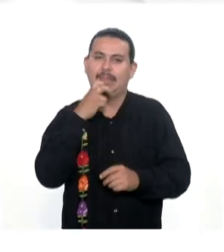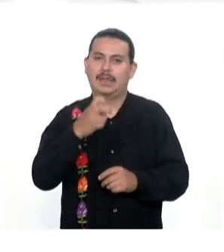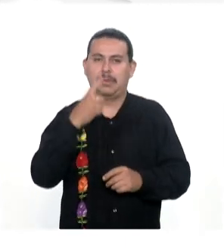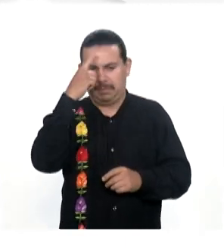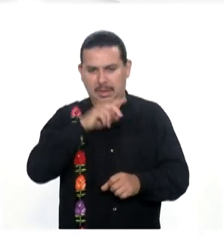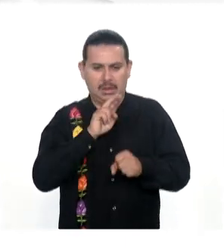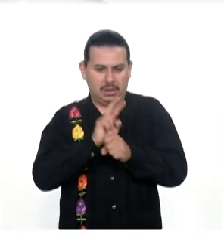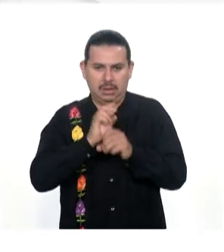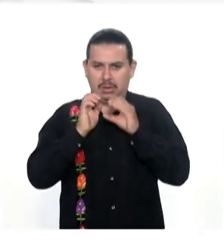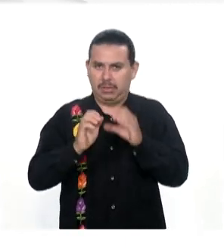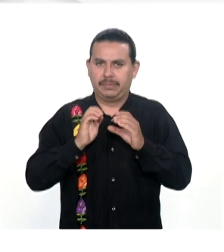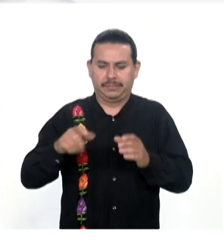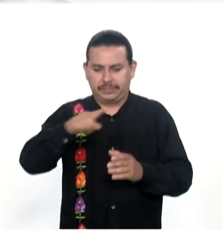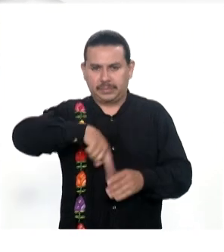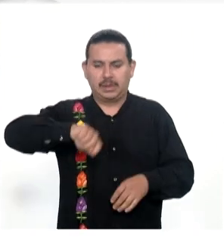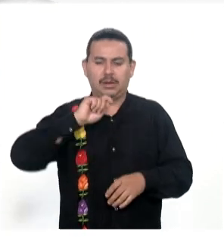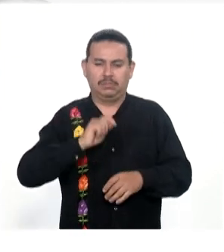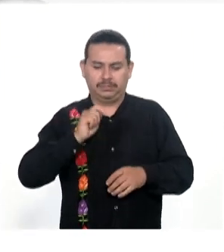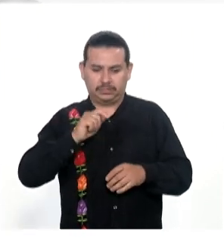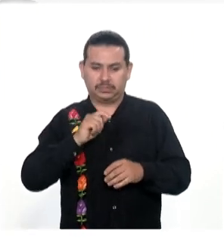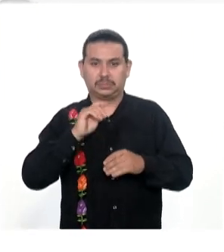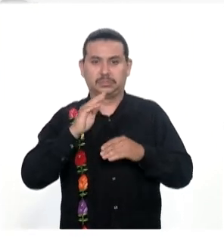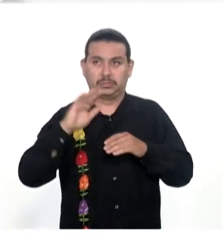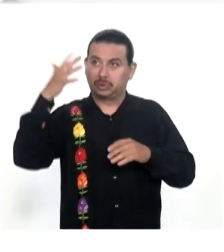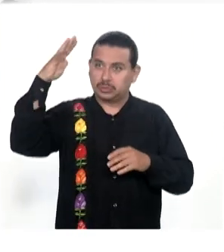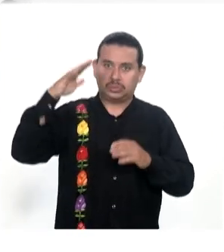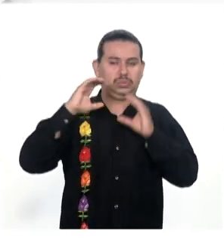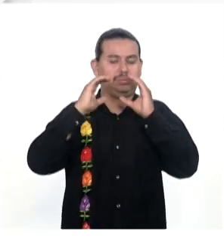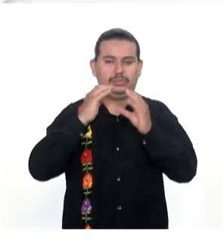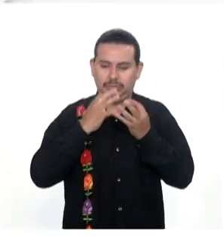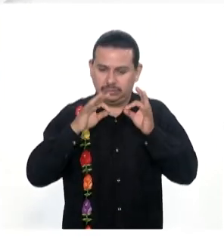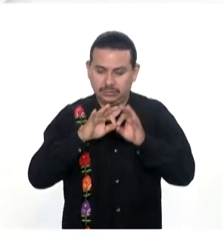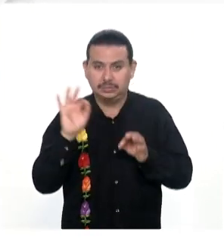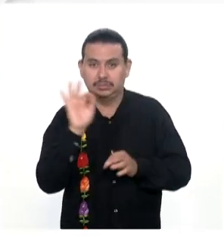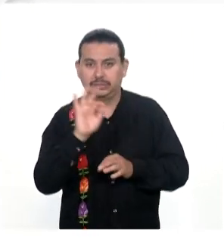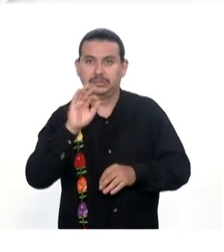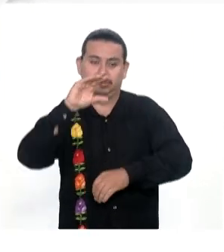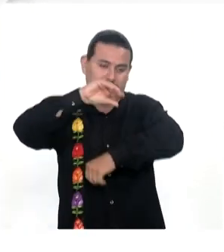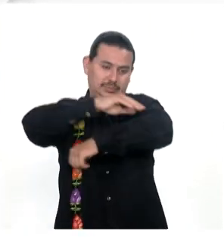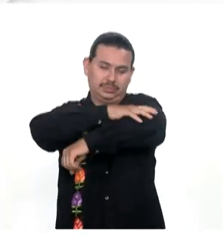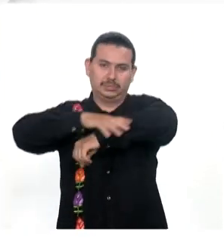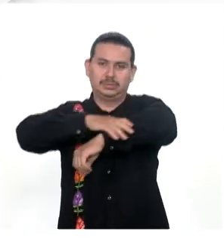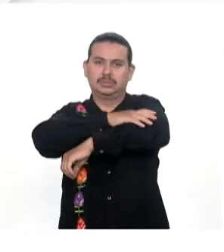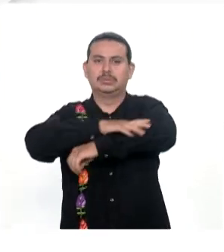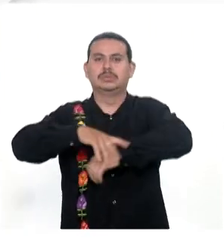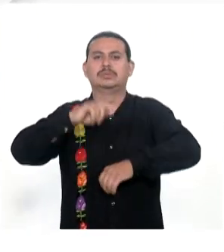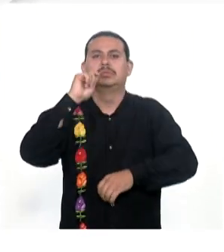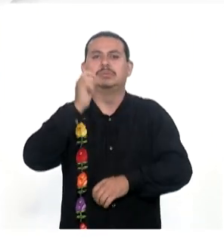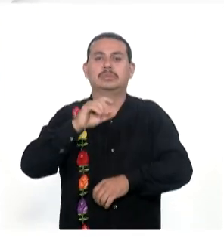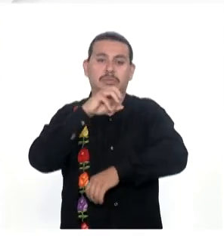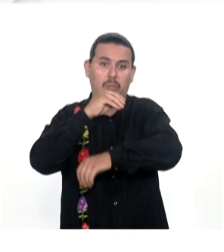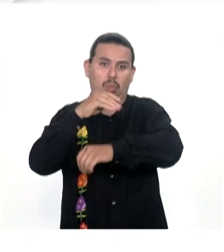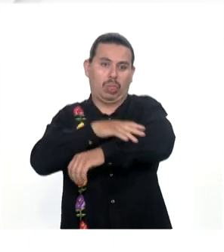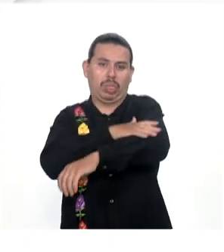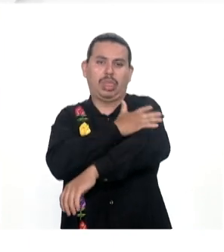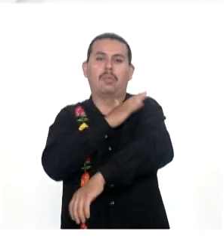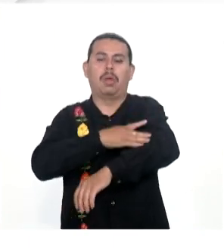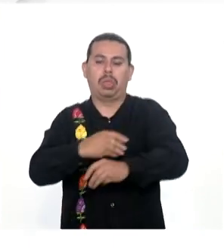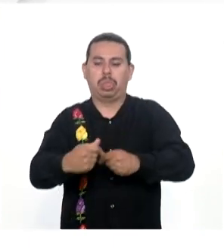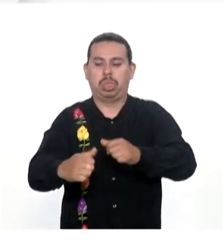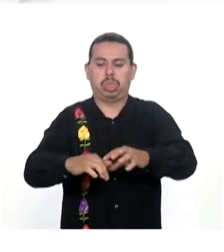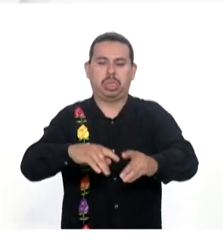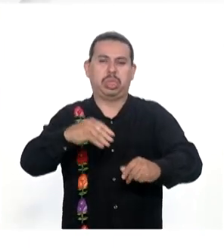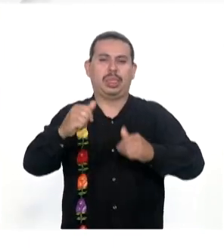cuiden De no exponerse Por tiempo Prolongado Al sol Si utilizan Bloqueador solar Que no sea En exceso Porque eso También